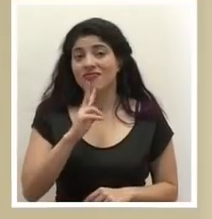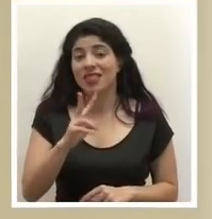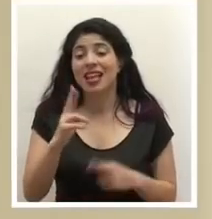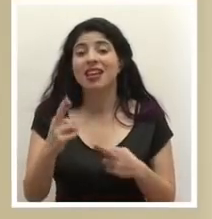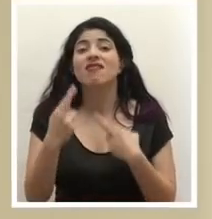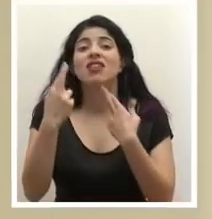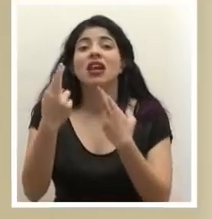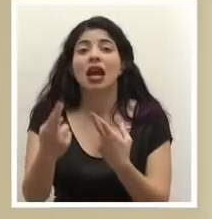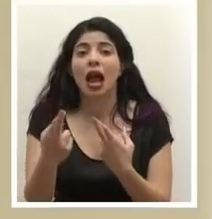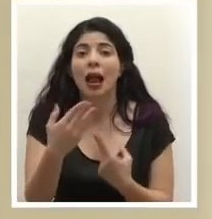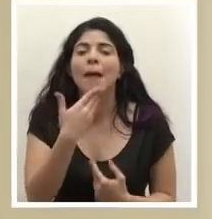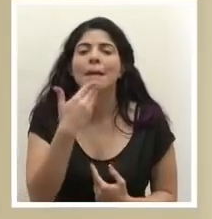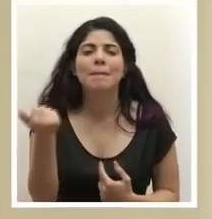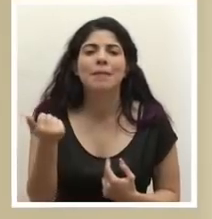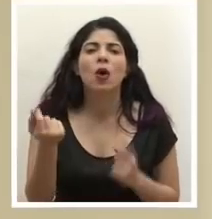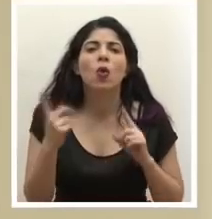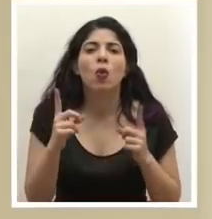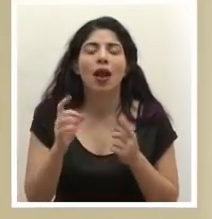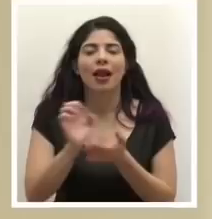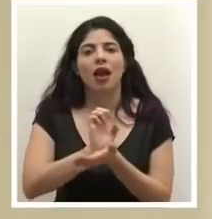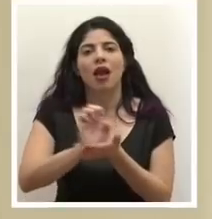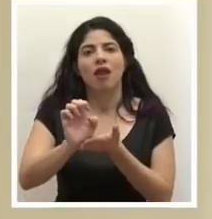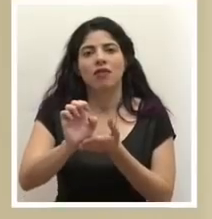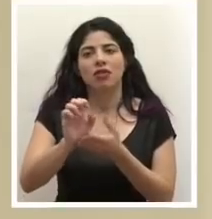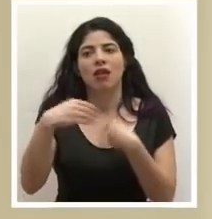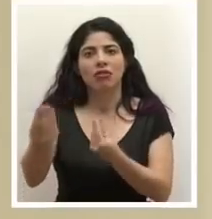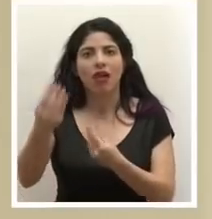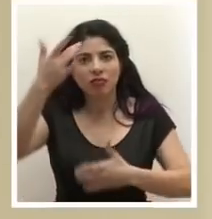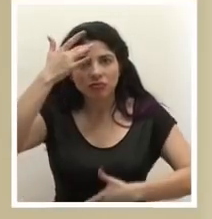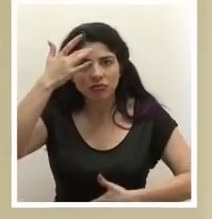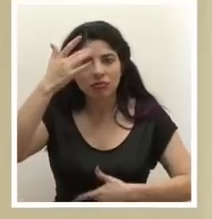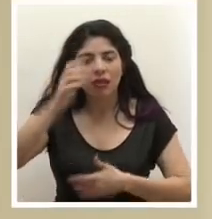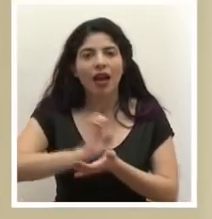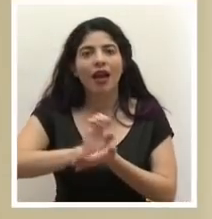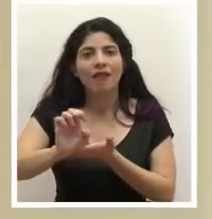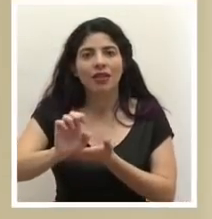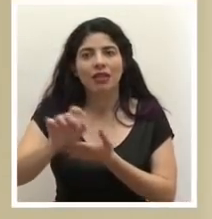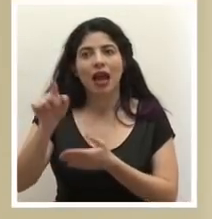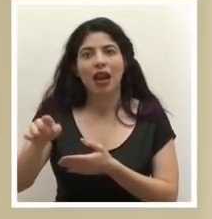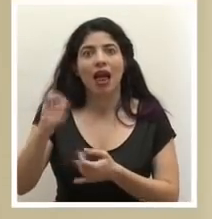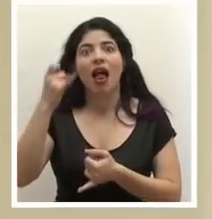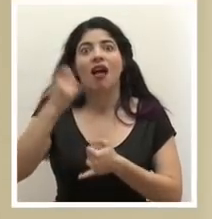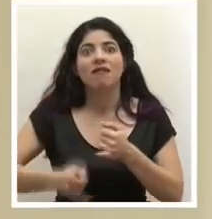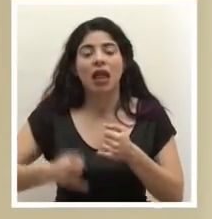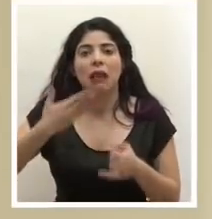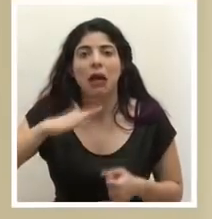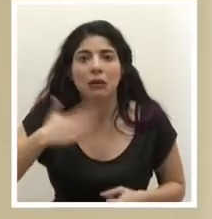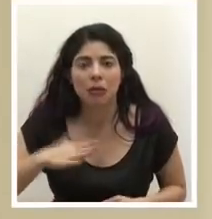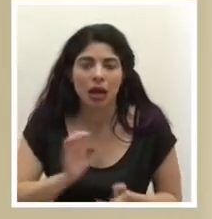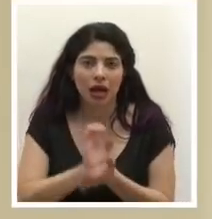regalo que le podemos dar más es evitar que se infecte, evitar que termine con una complicación.